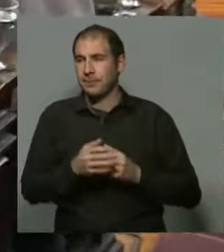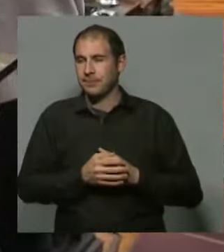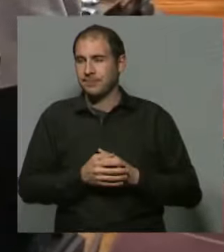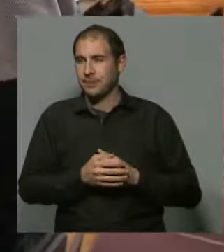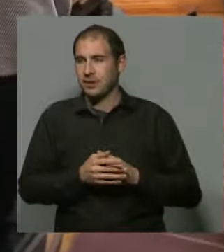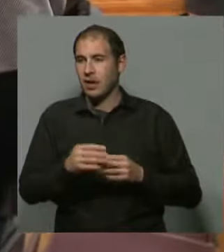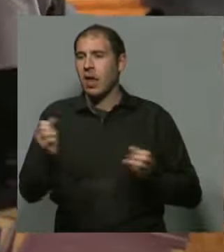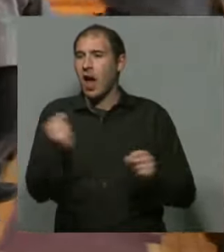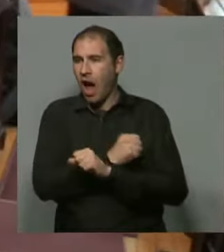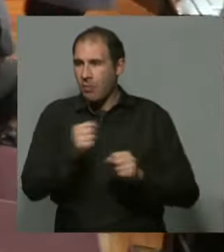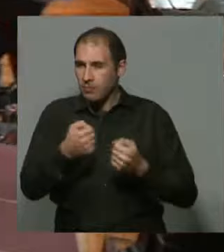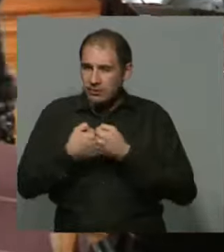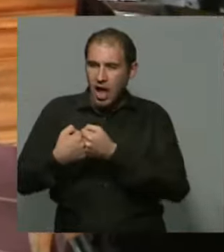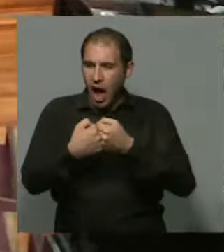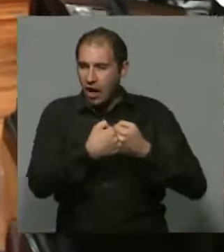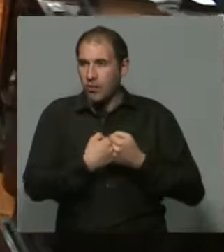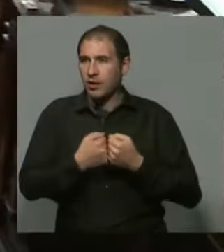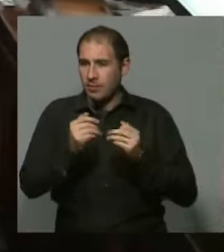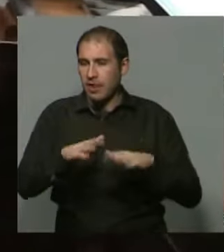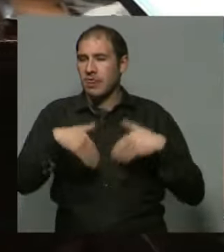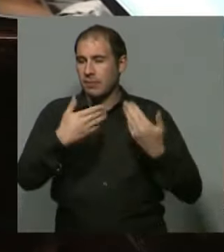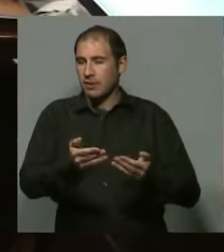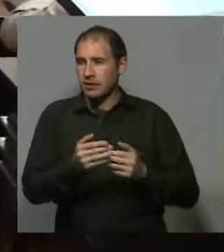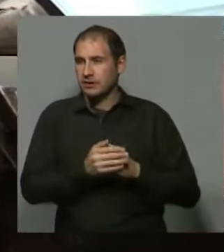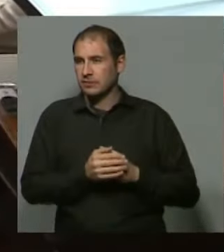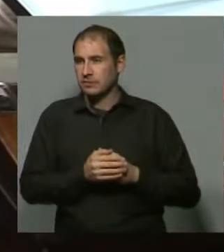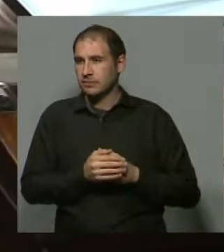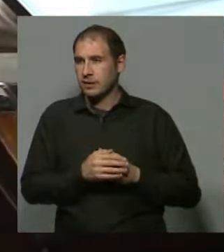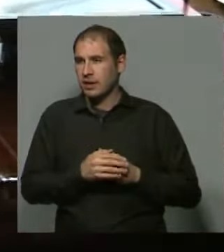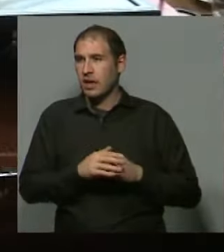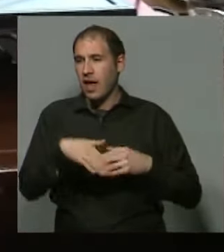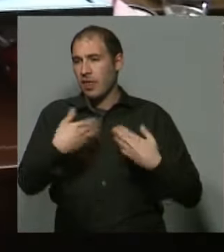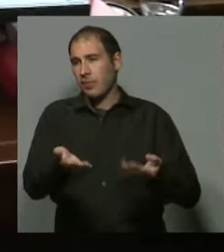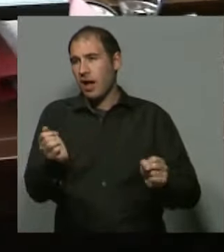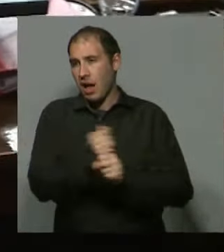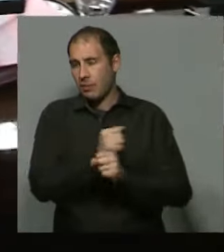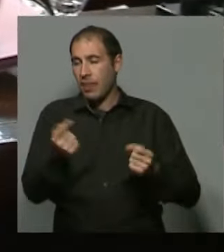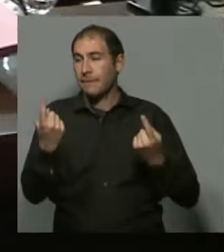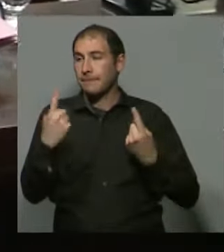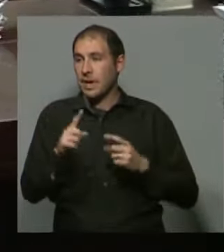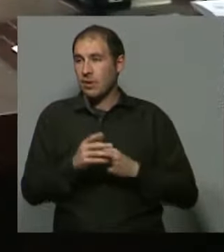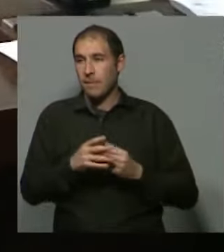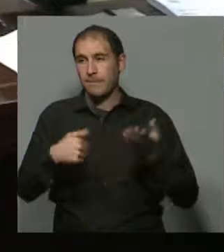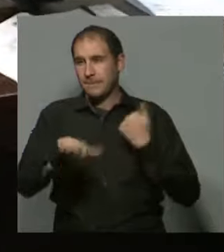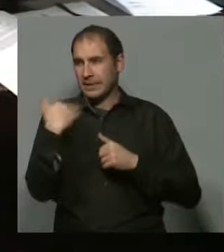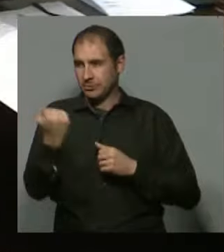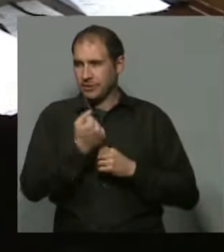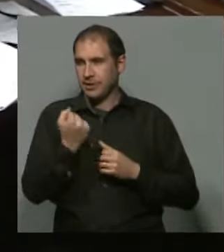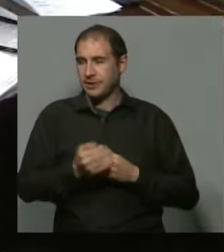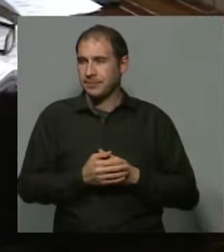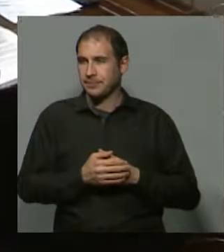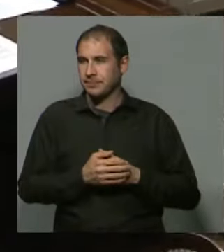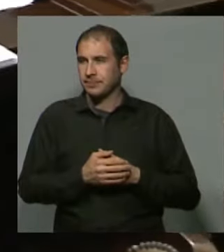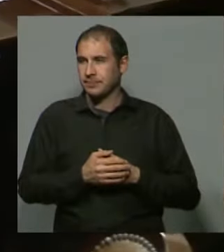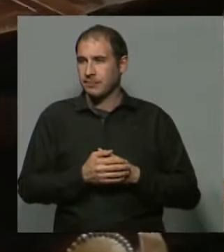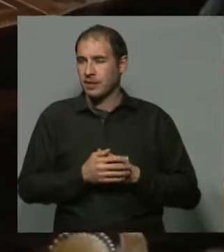despacho consensuado para avanzar posteriormente a la aprobación. Pero fundamentalmente llegar